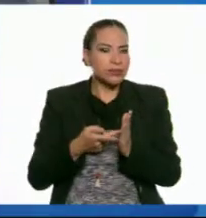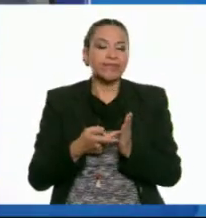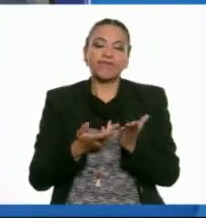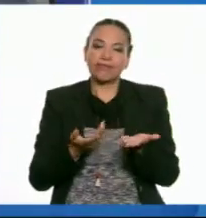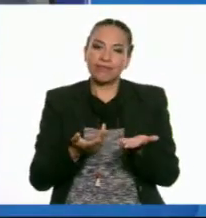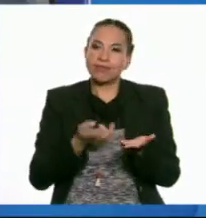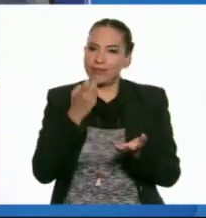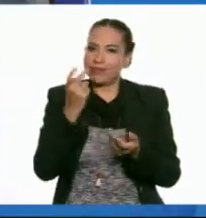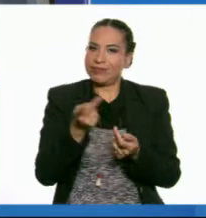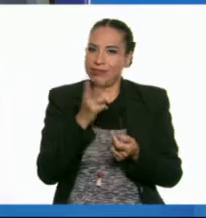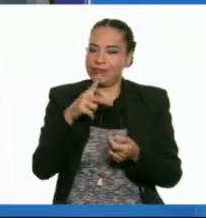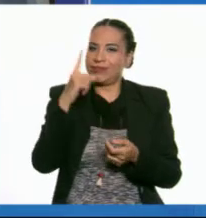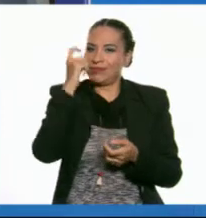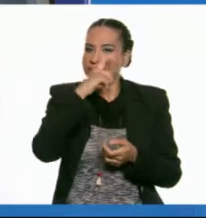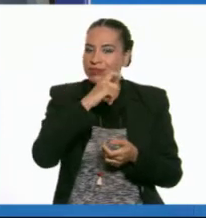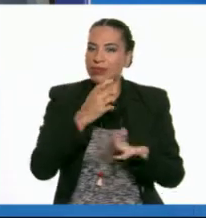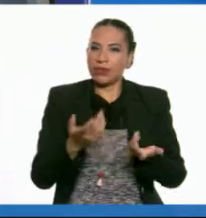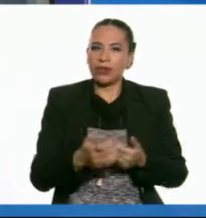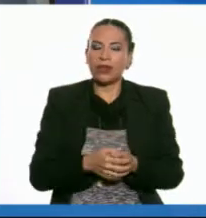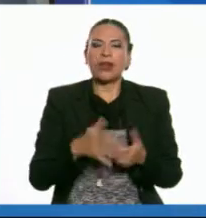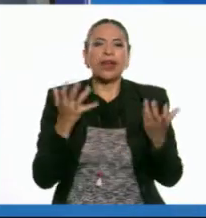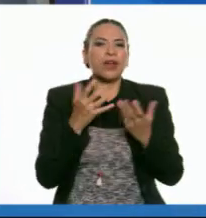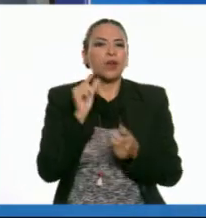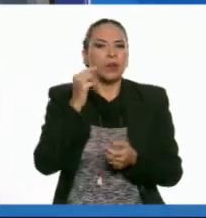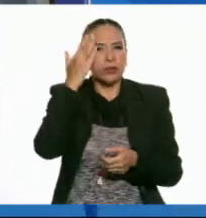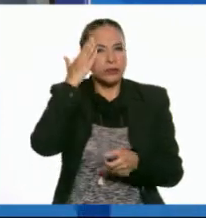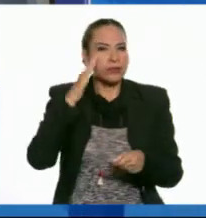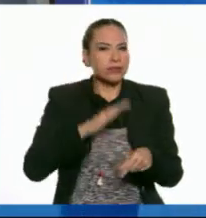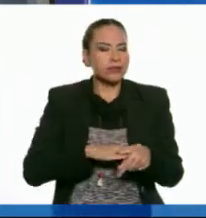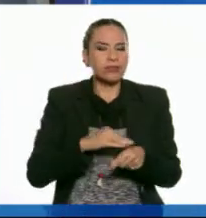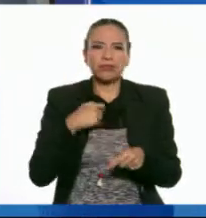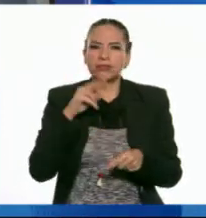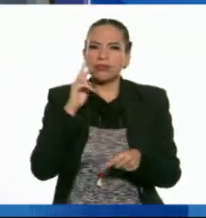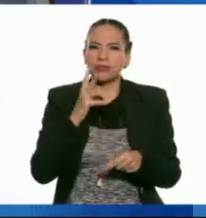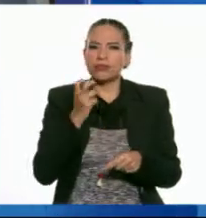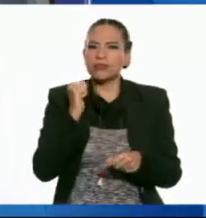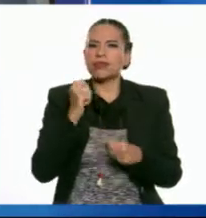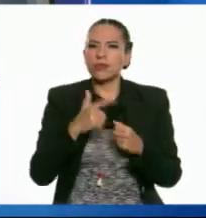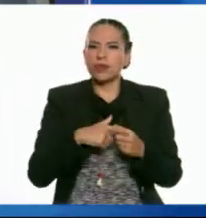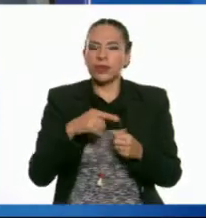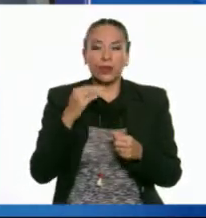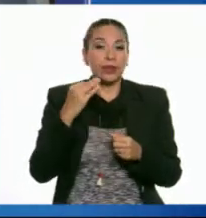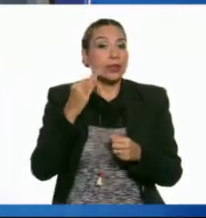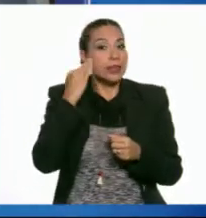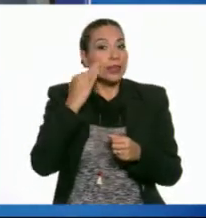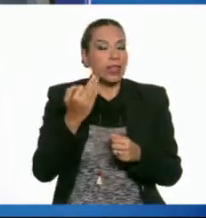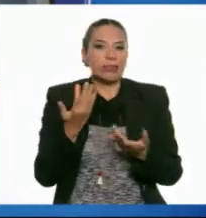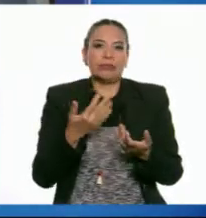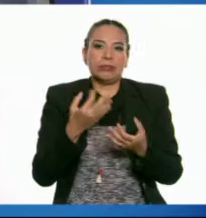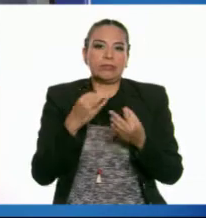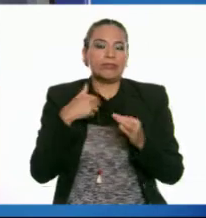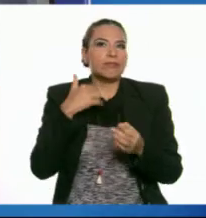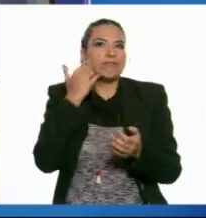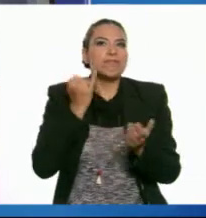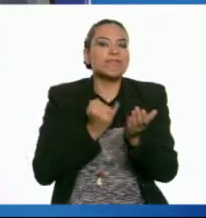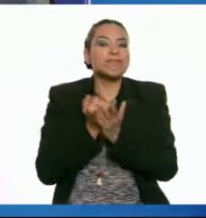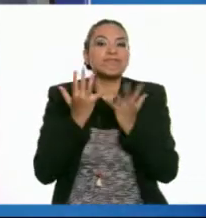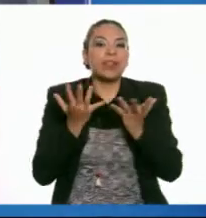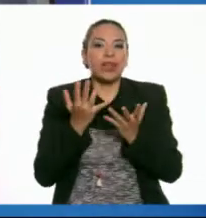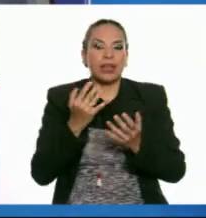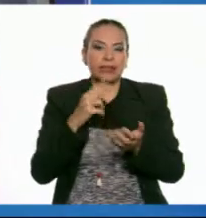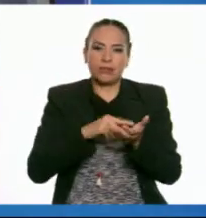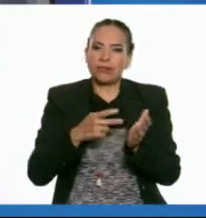Vaya, qué pregunta tan complicada. Haciendo un poco de memoria, no me parece que haya habido un momento crucial en el que haya decidido ser ingeniero.